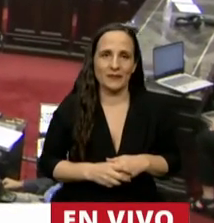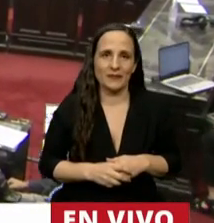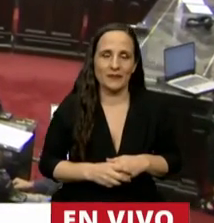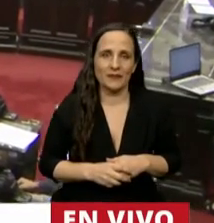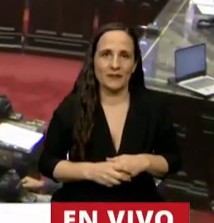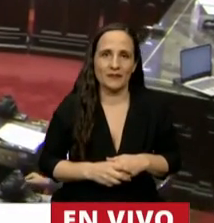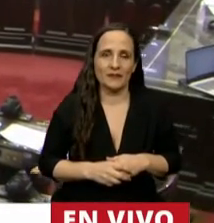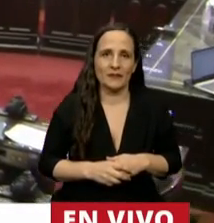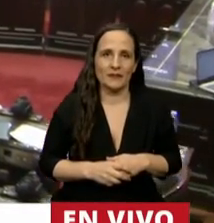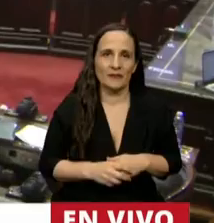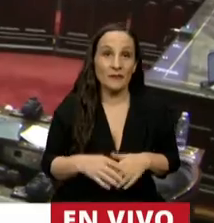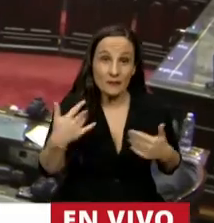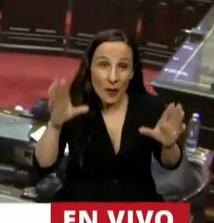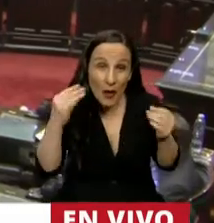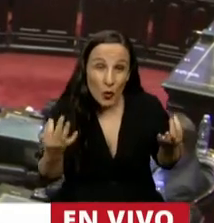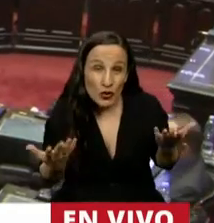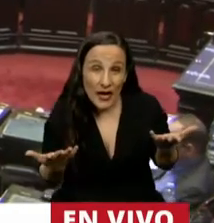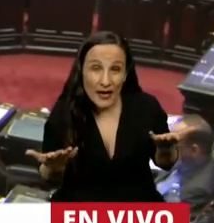Presidente, ¿ahí me escucha?